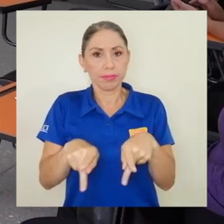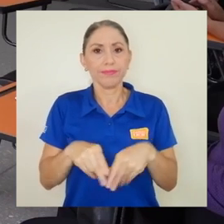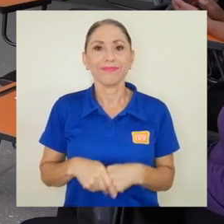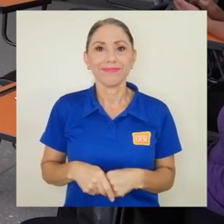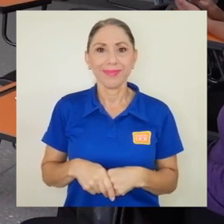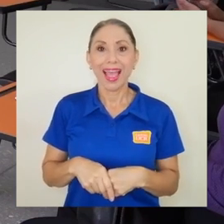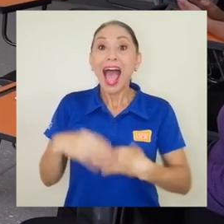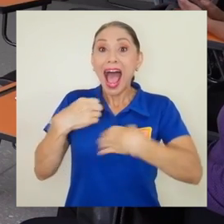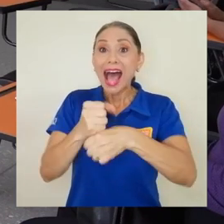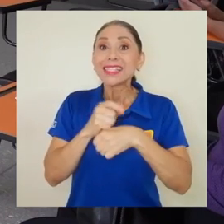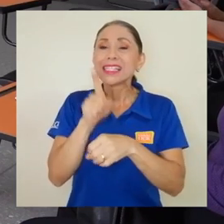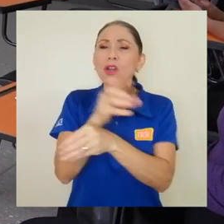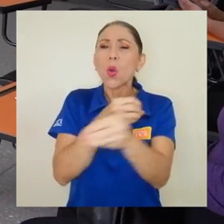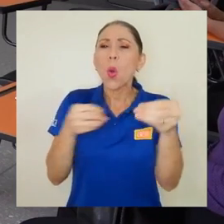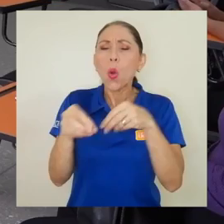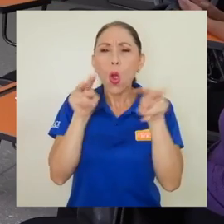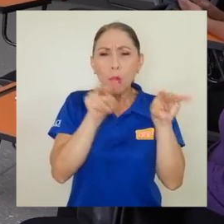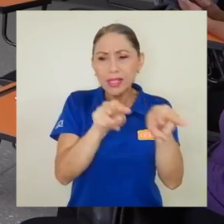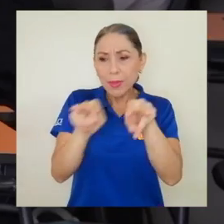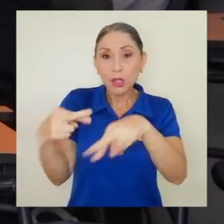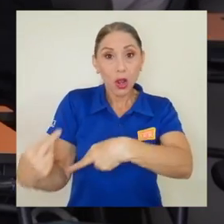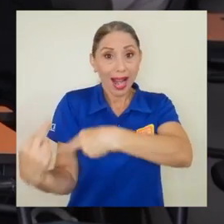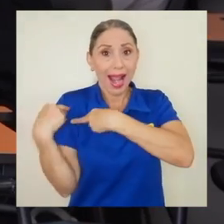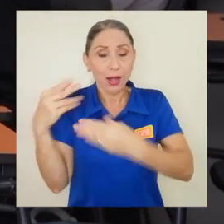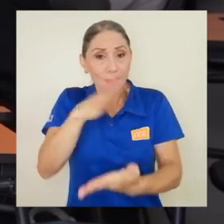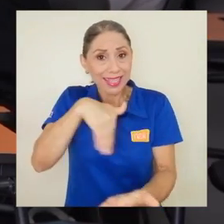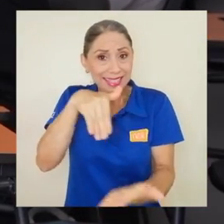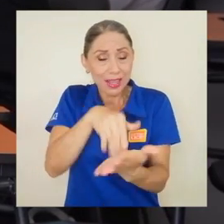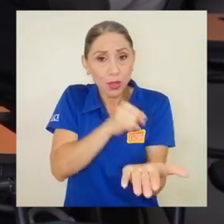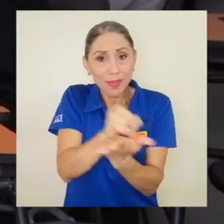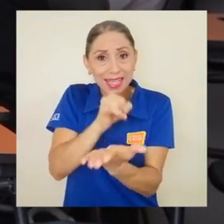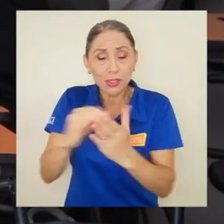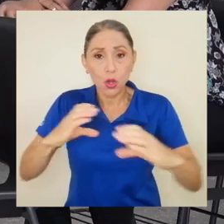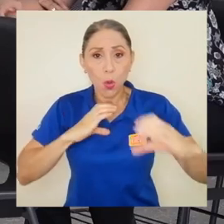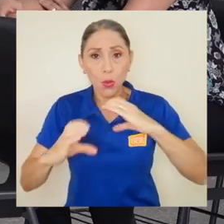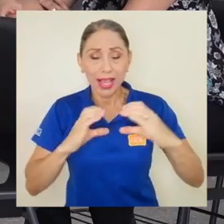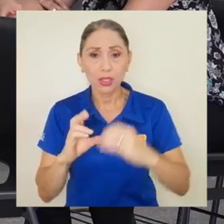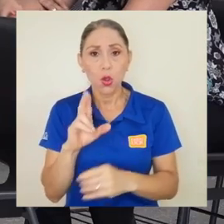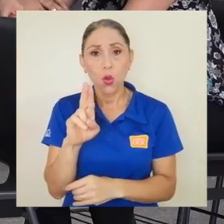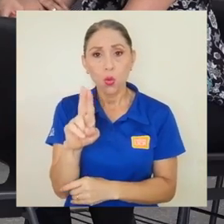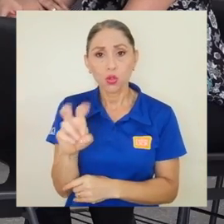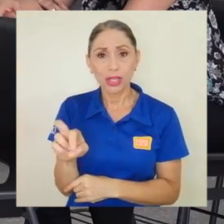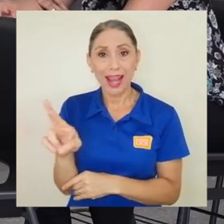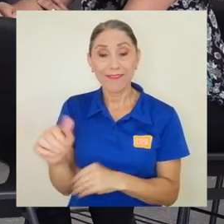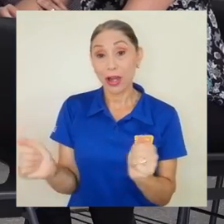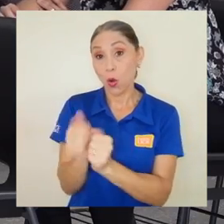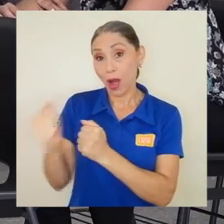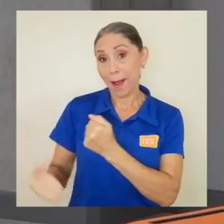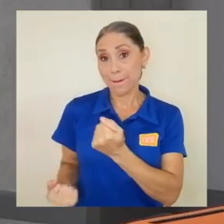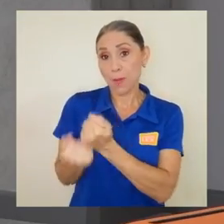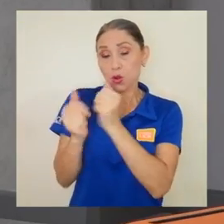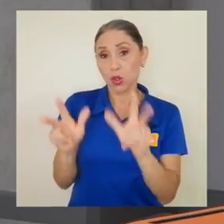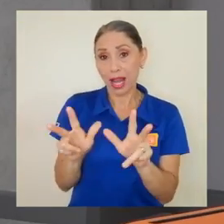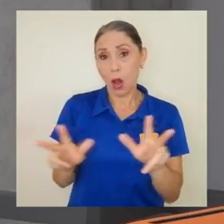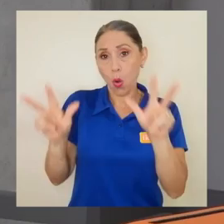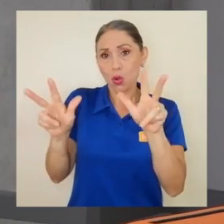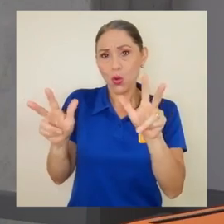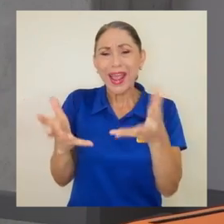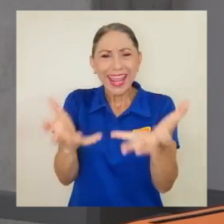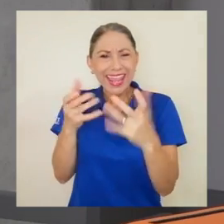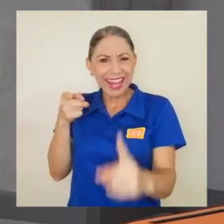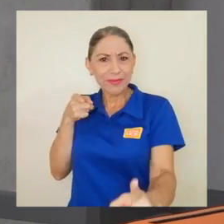La creación de un observatorio a cargo del Centro de Investigación en Comunicación de la UCR, con el apoyo de la ONU,